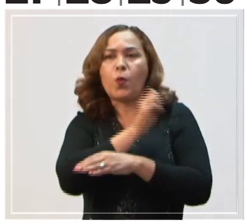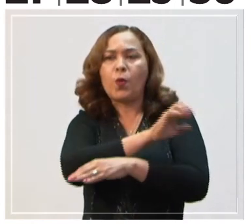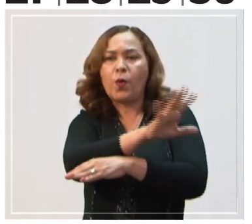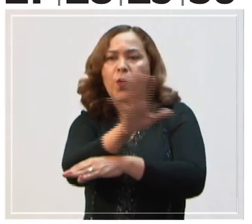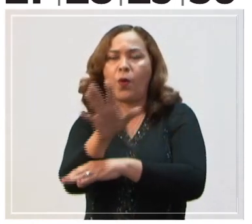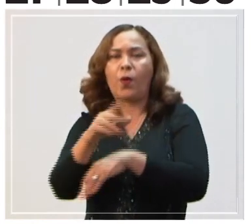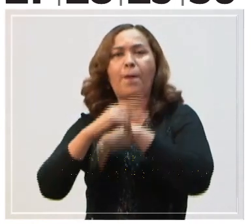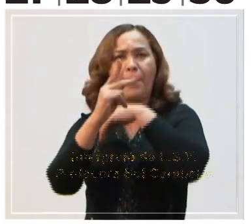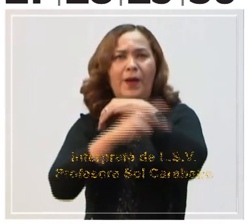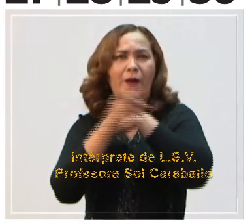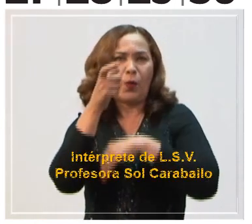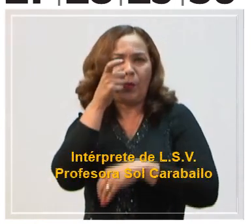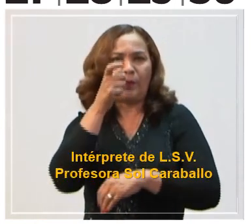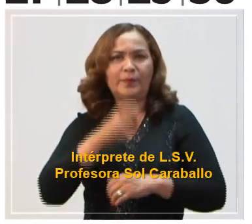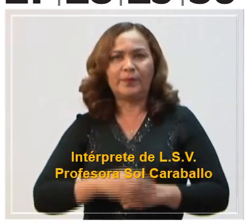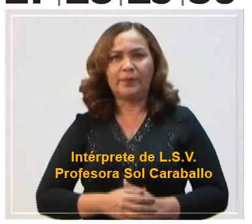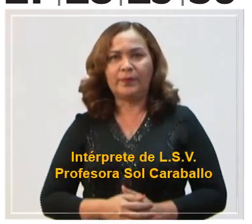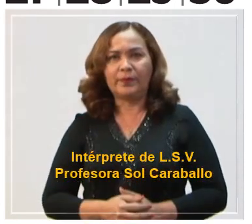Guardabosques.